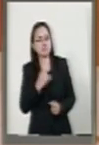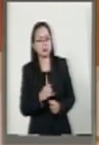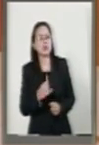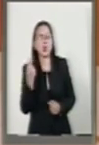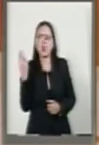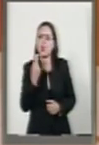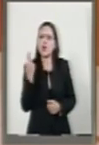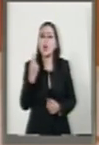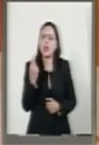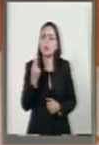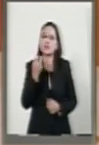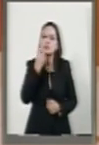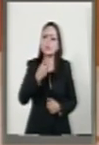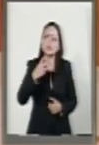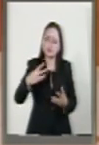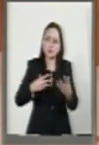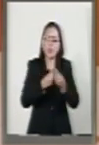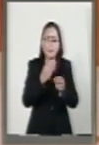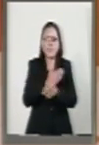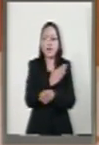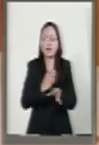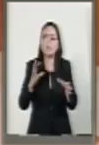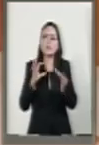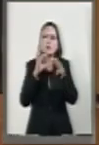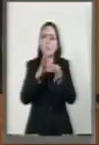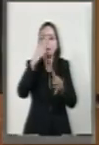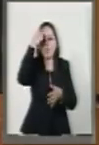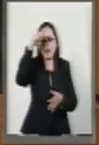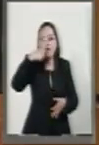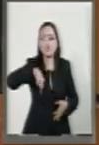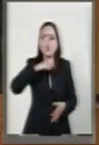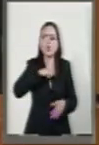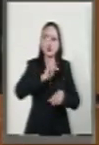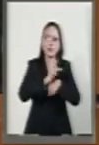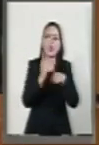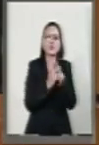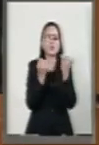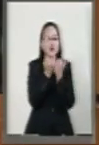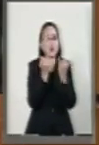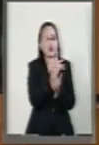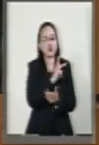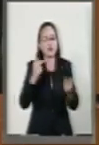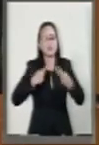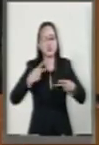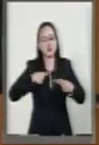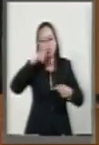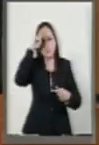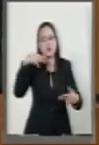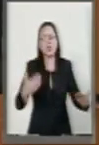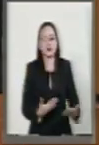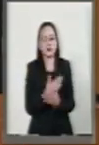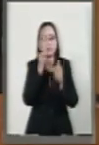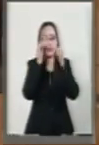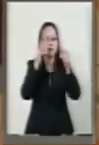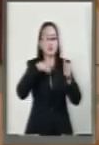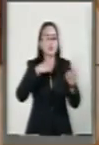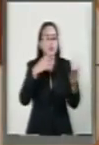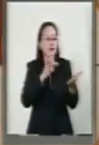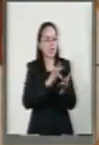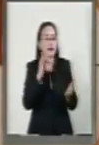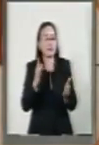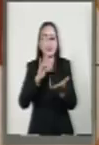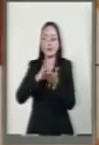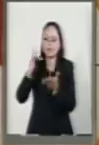urgentes, sino van a ser sumamente benéficos para nuestro país y para todos los mexicanos. Por su atención, muchas gracias. Gracias, presidente.